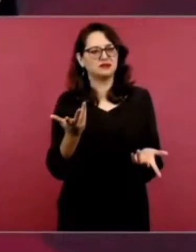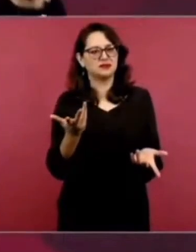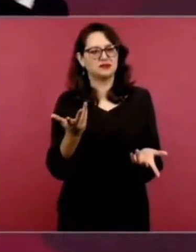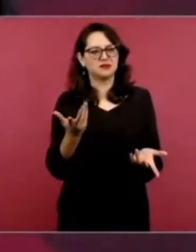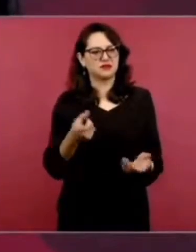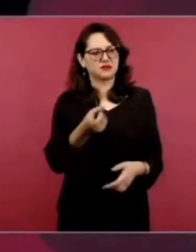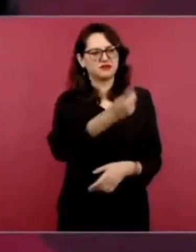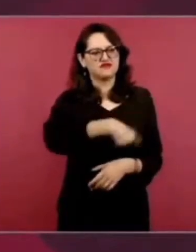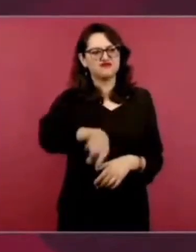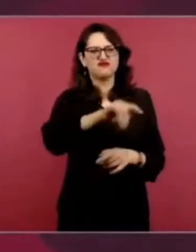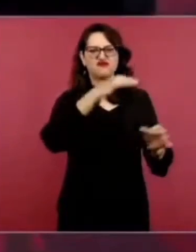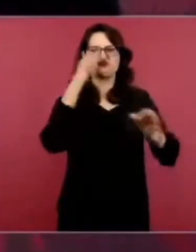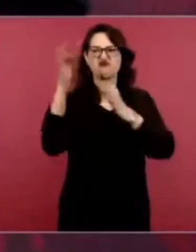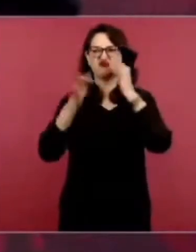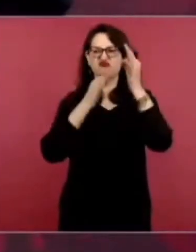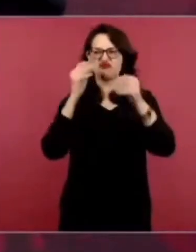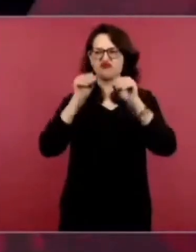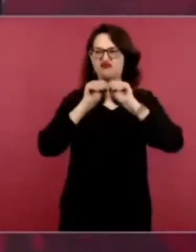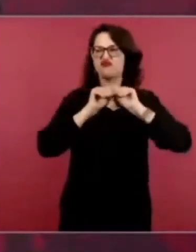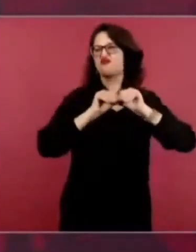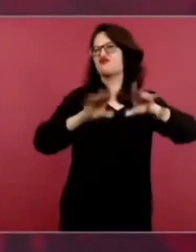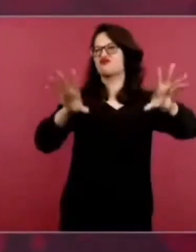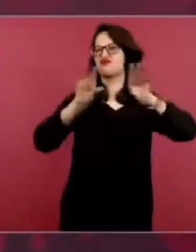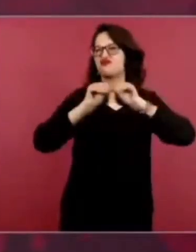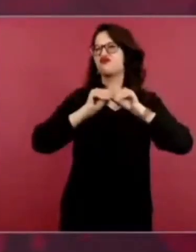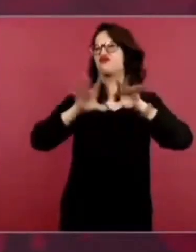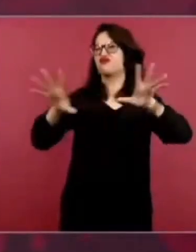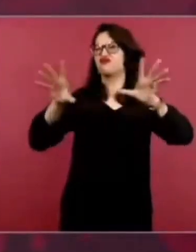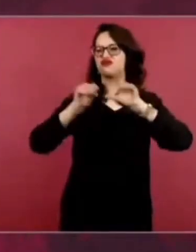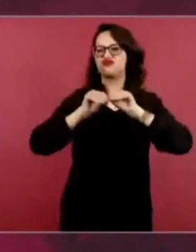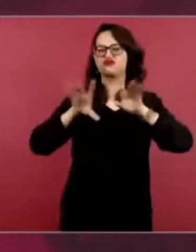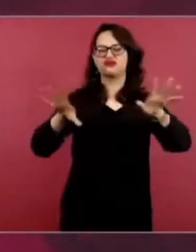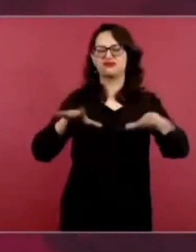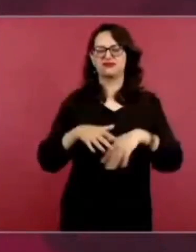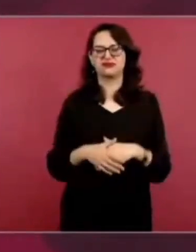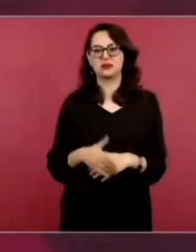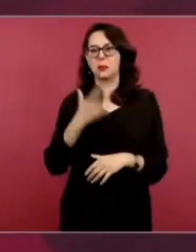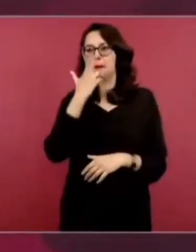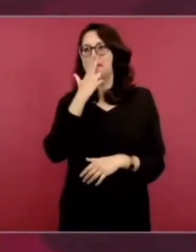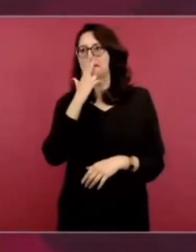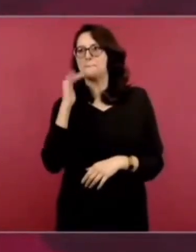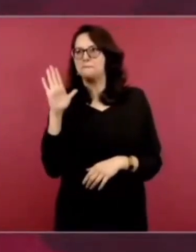Hicieron una campaña y se llama las imágenes.